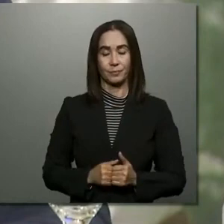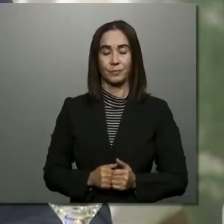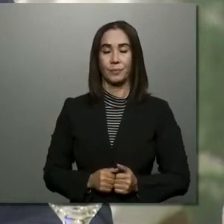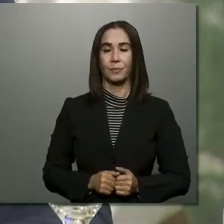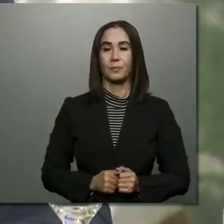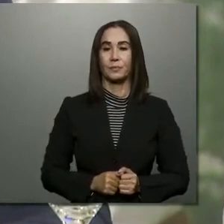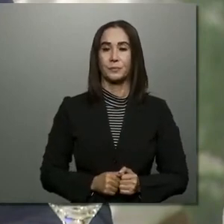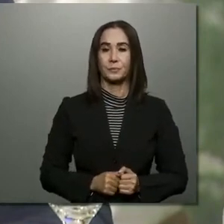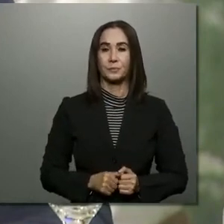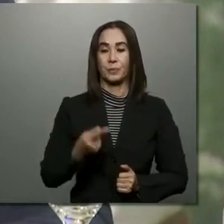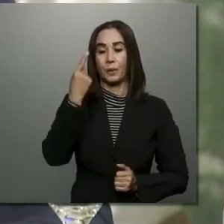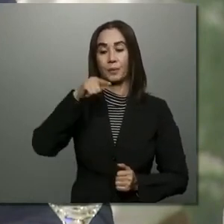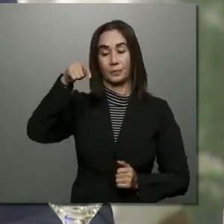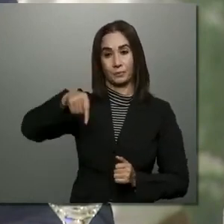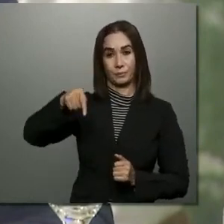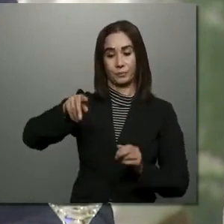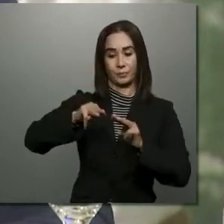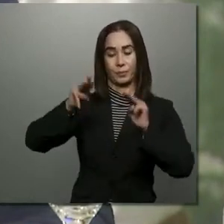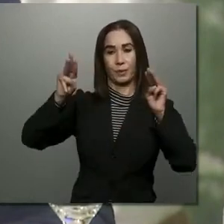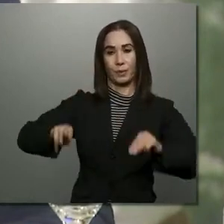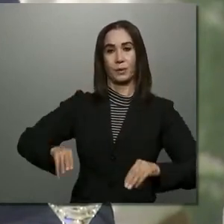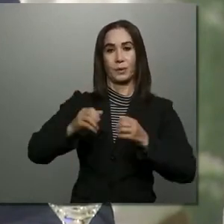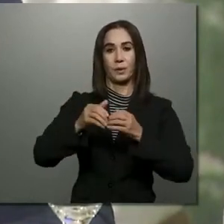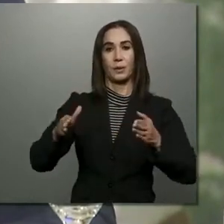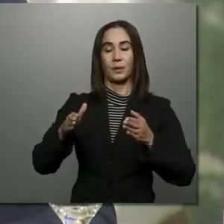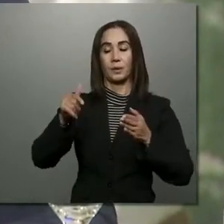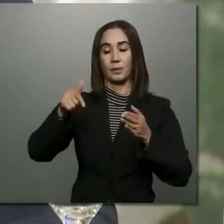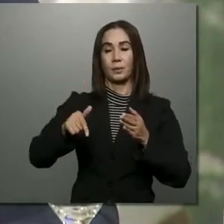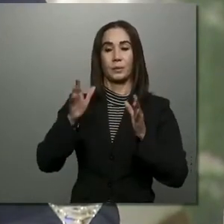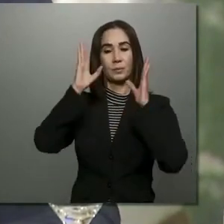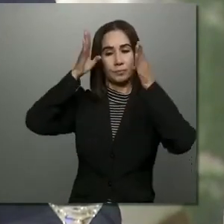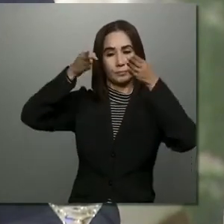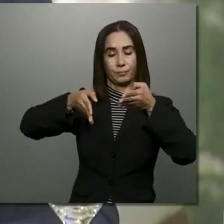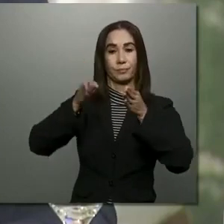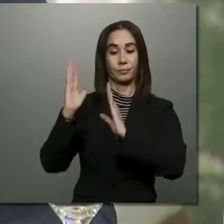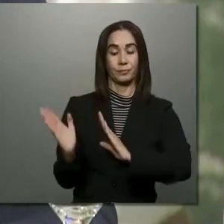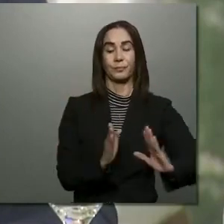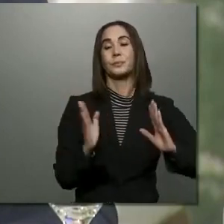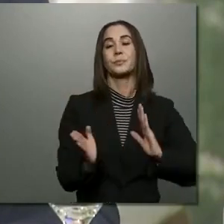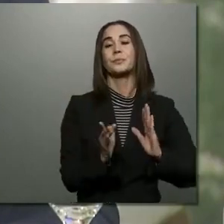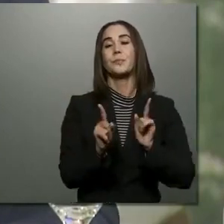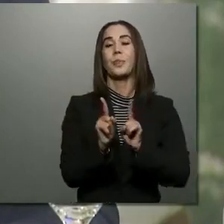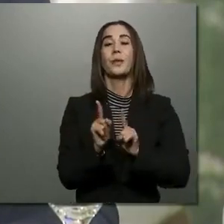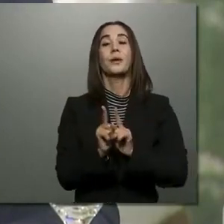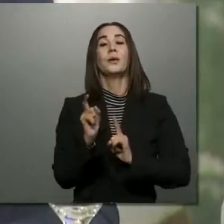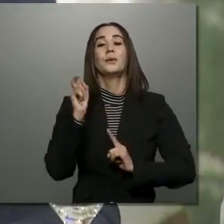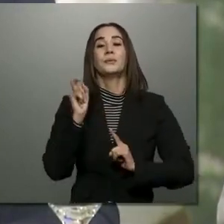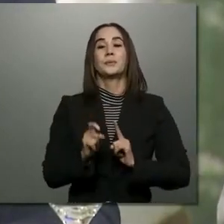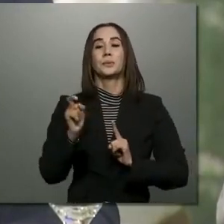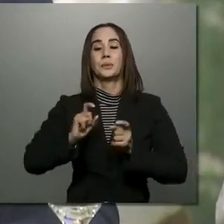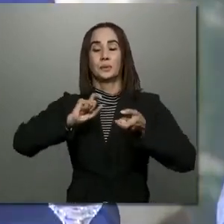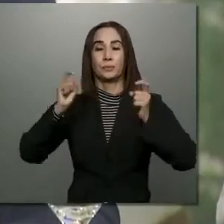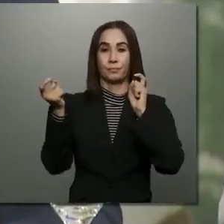eso está el Ministro de Administración Pública inmerso en este proceso. Necesidad de